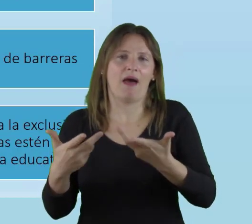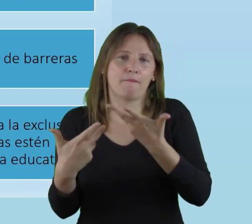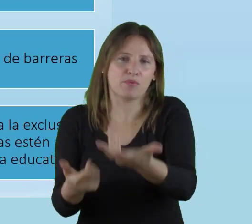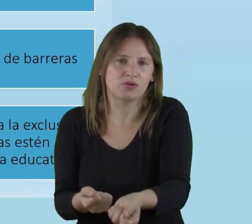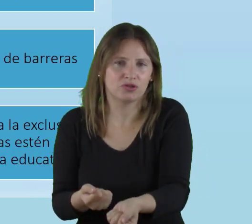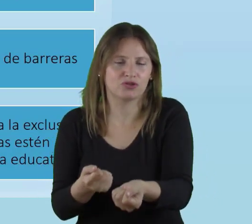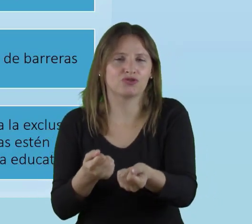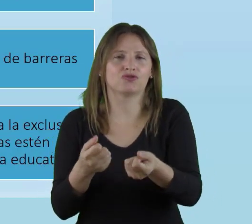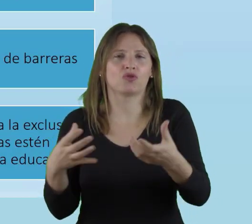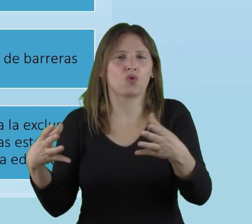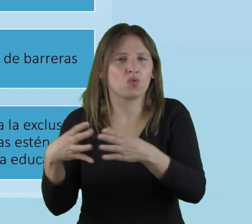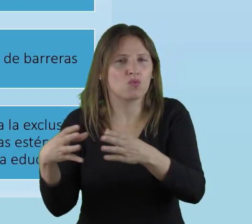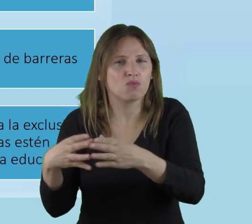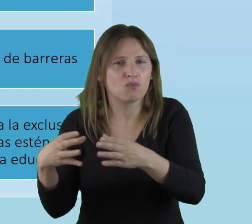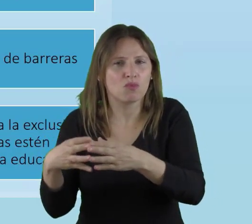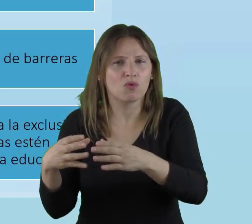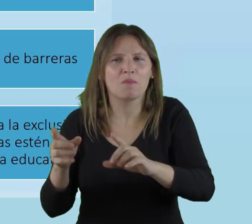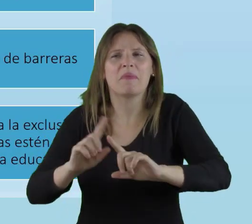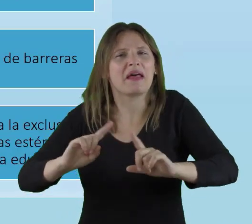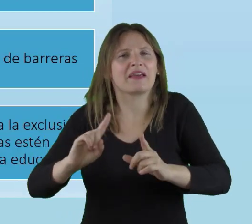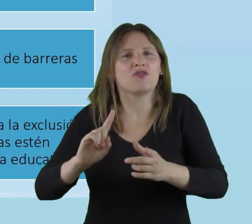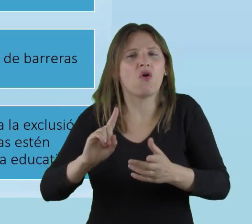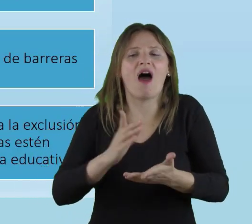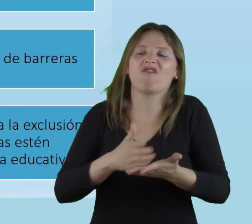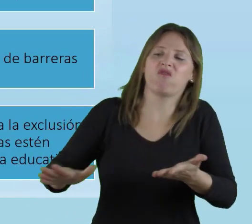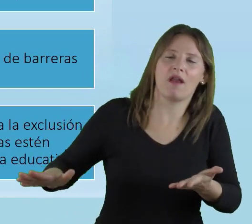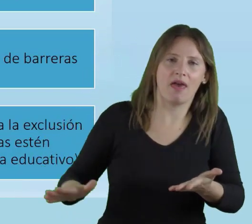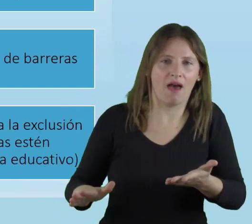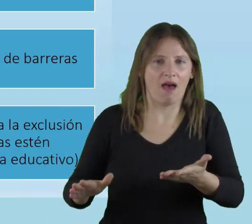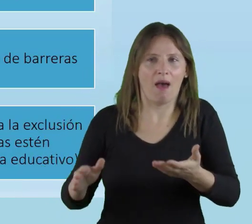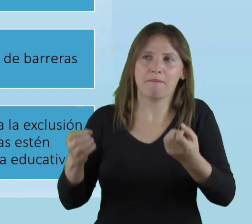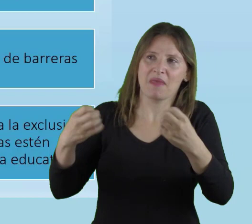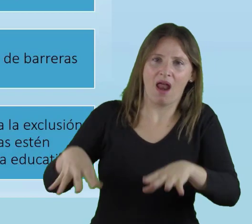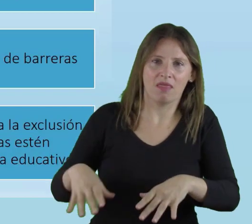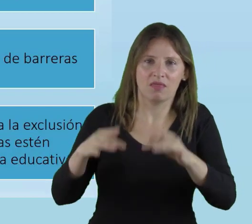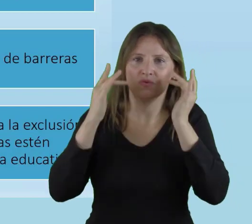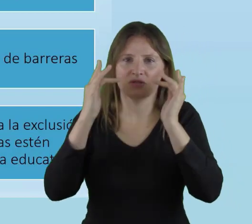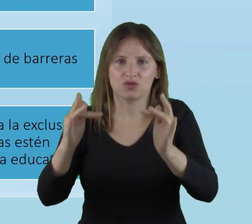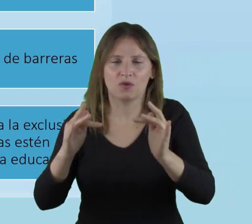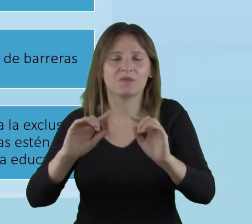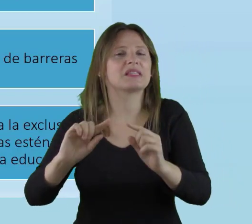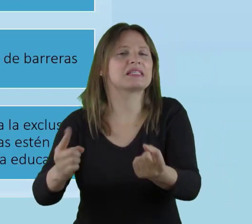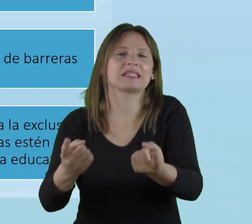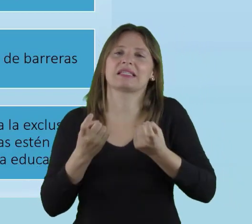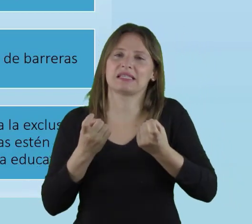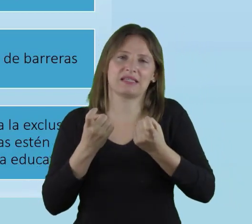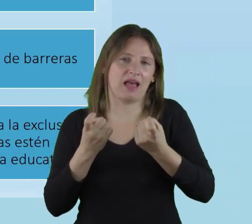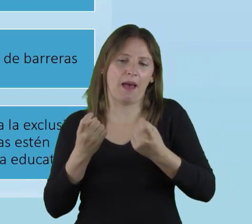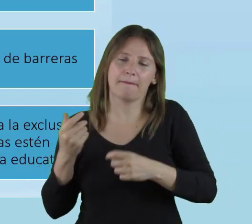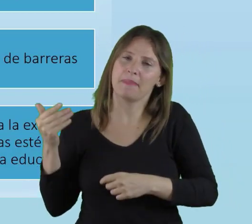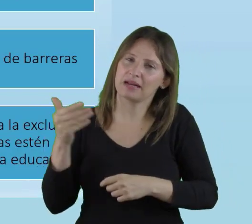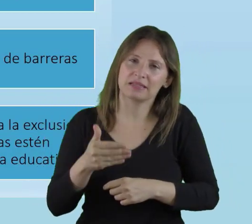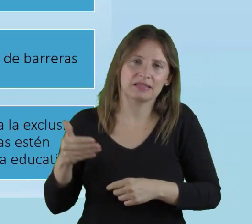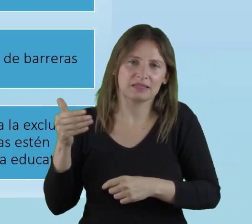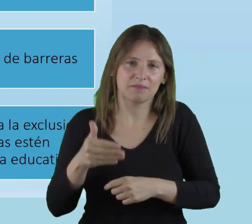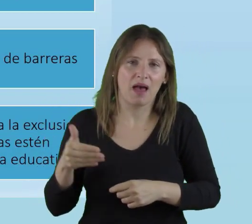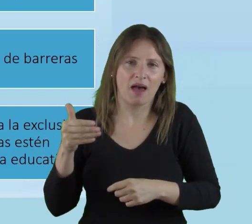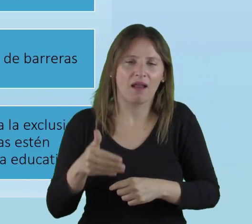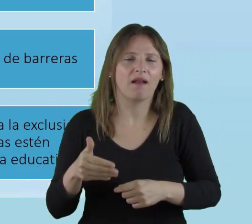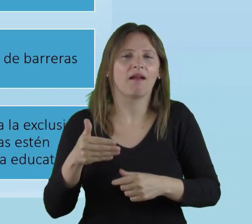que no se queden fuera de la educación. Es necesario que